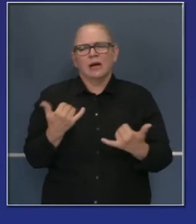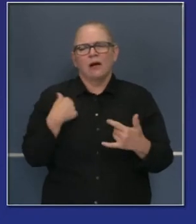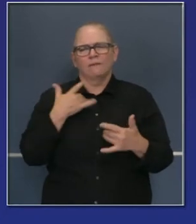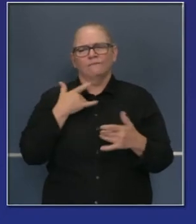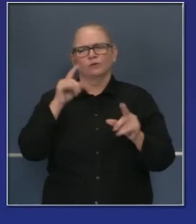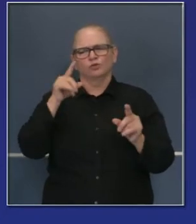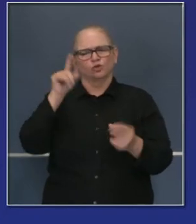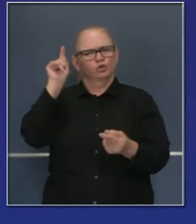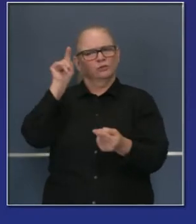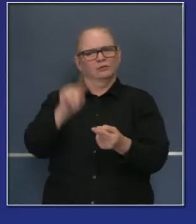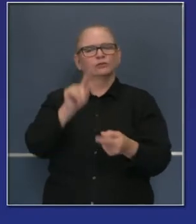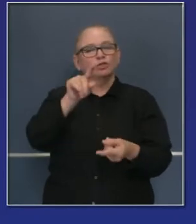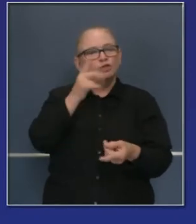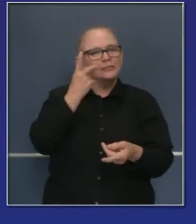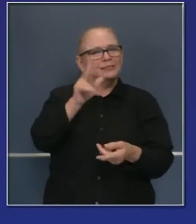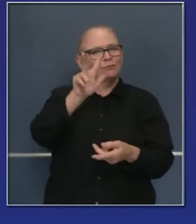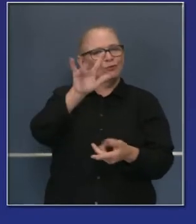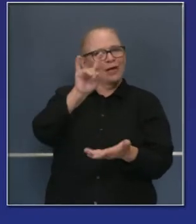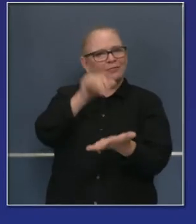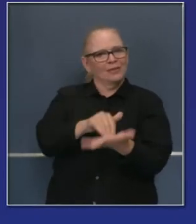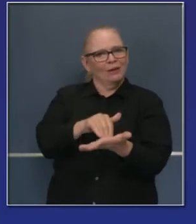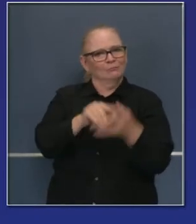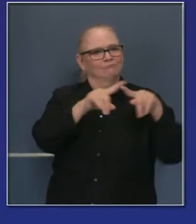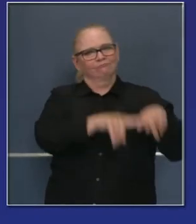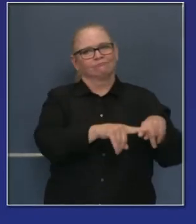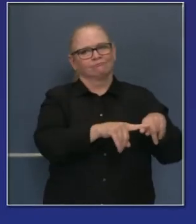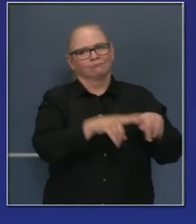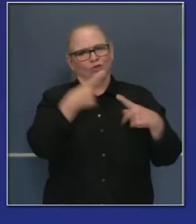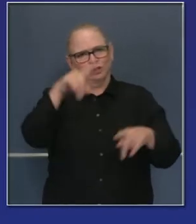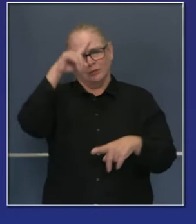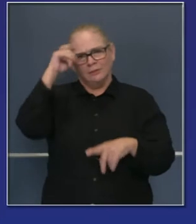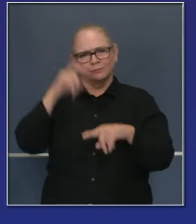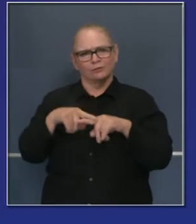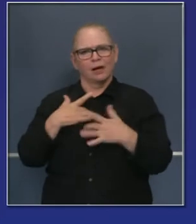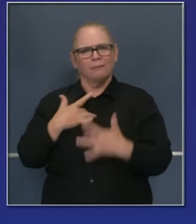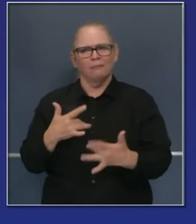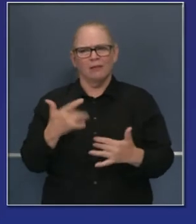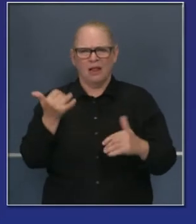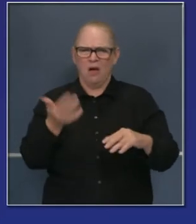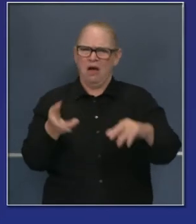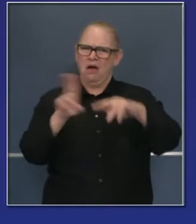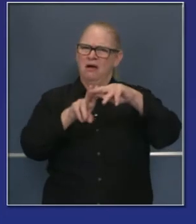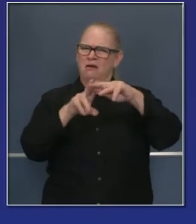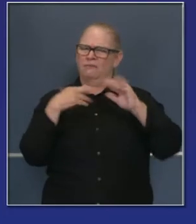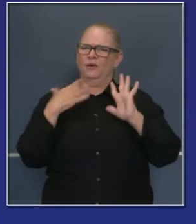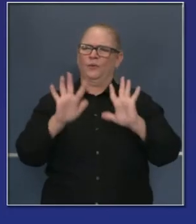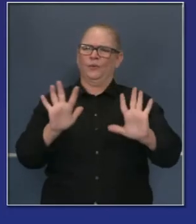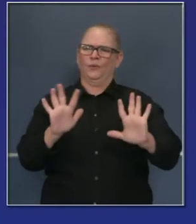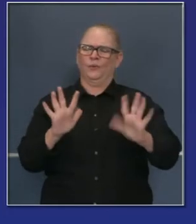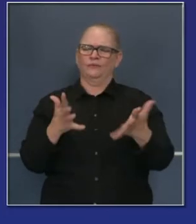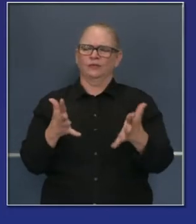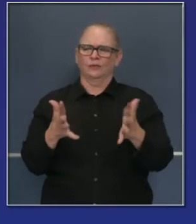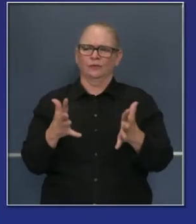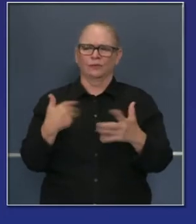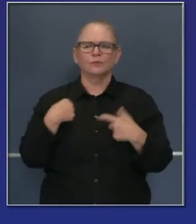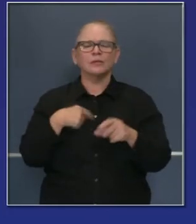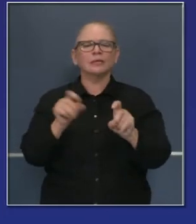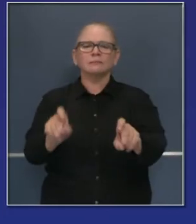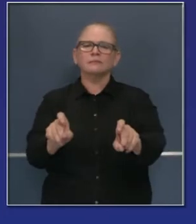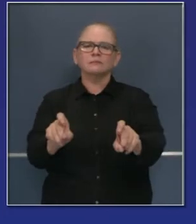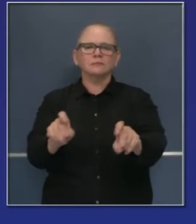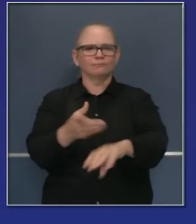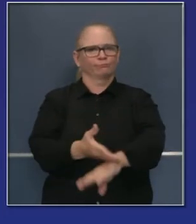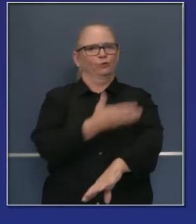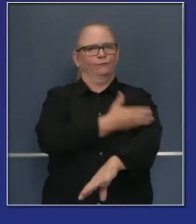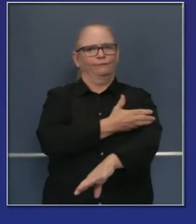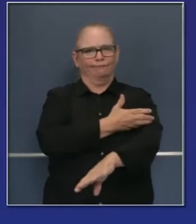lo típico sería 38,000 megavatios en un día de verano típico. Claramente, tenemos mucho trabajo que hacer y les recordaré